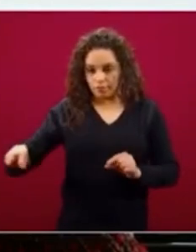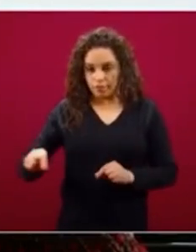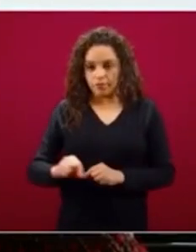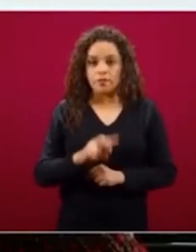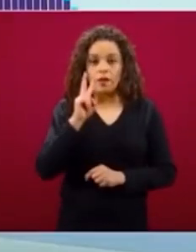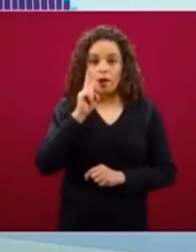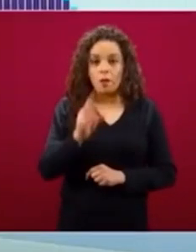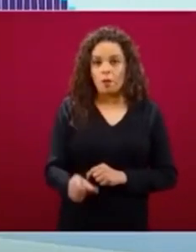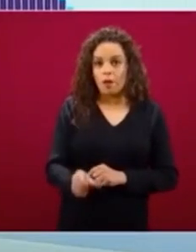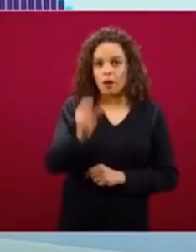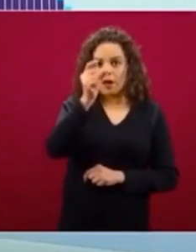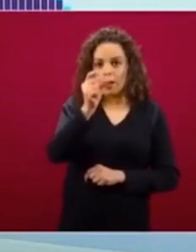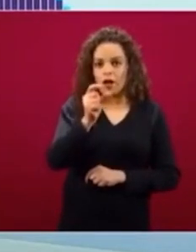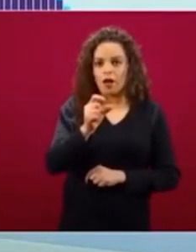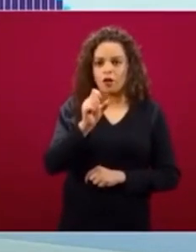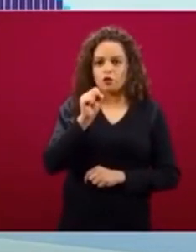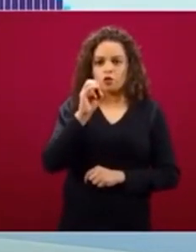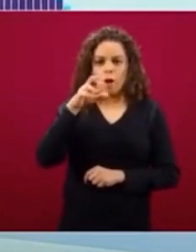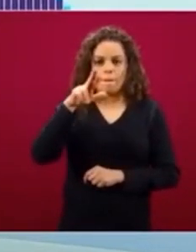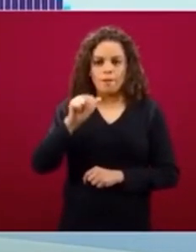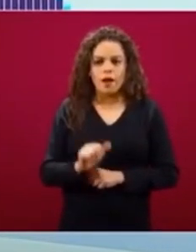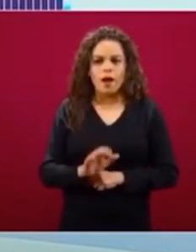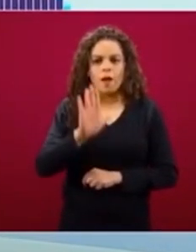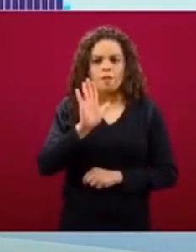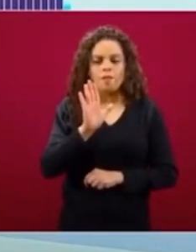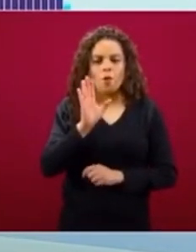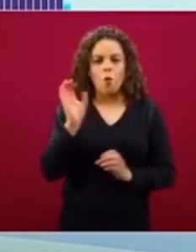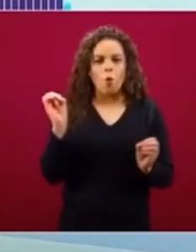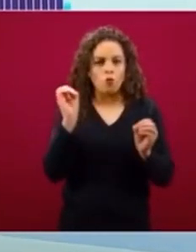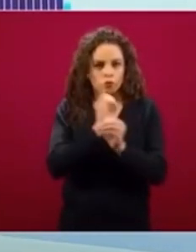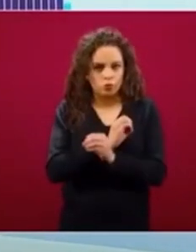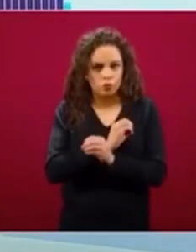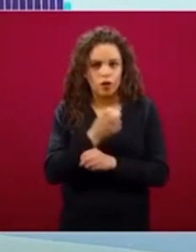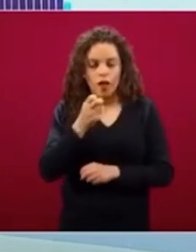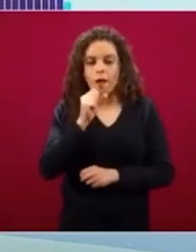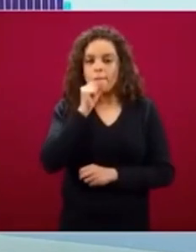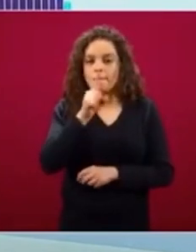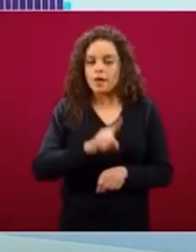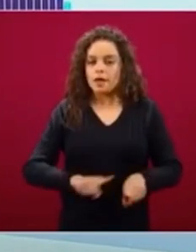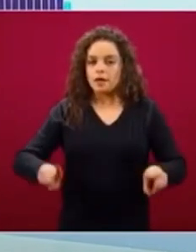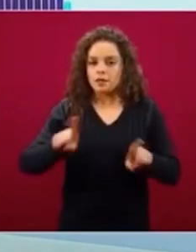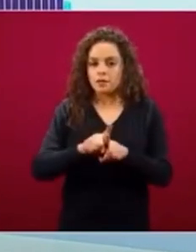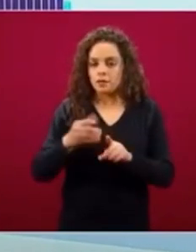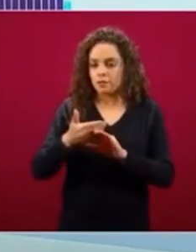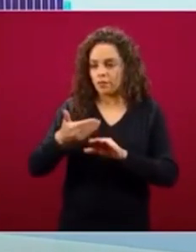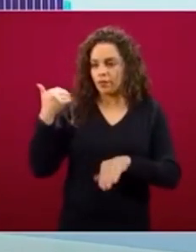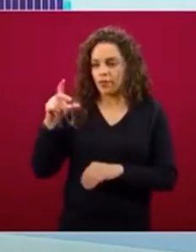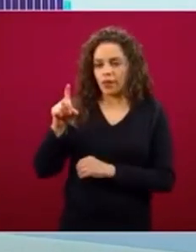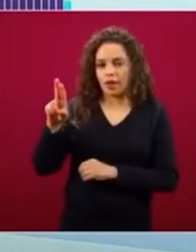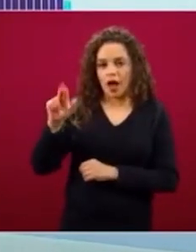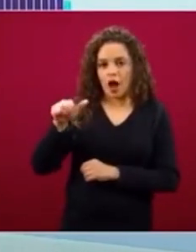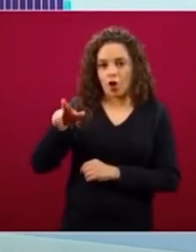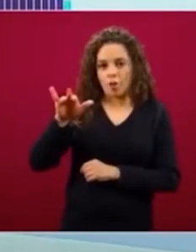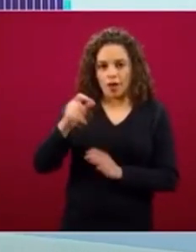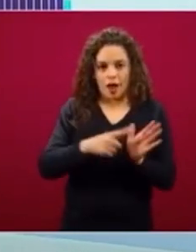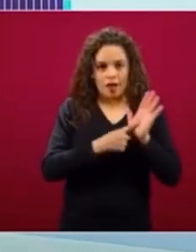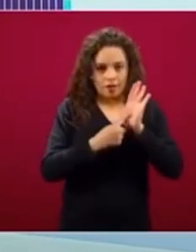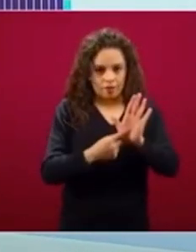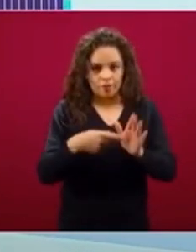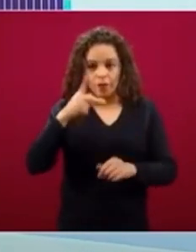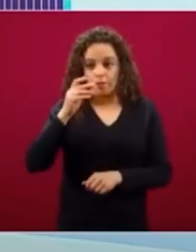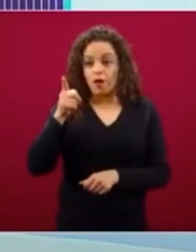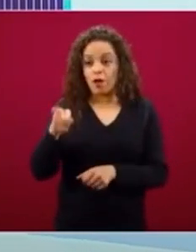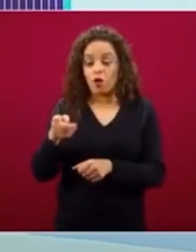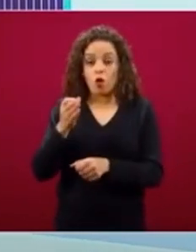de color magenta son las que están en la misma gráfica que ya presentó el doctor Alomía, pero aquí hemos separado